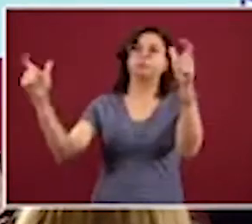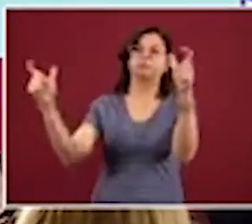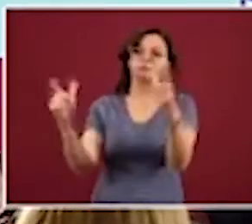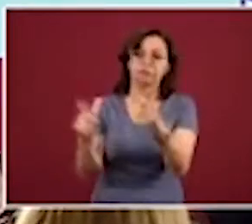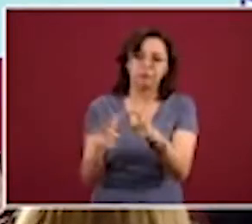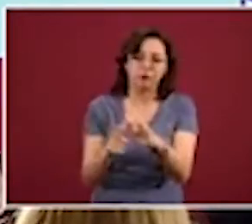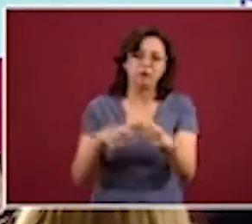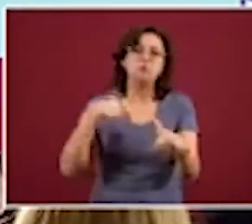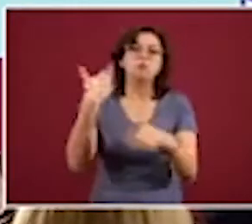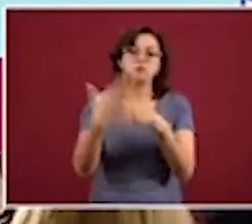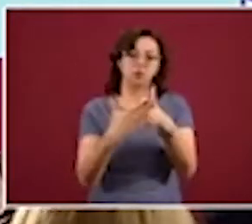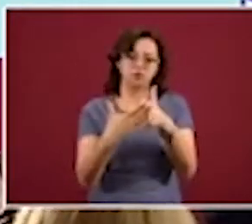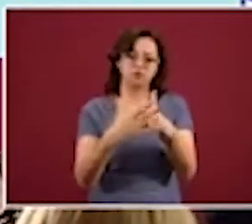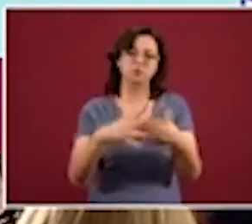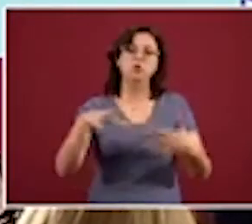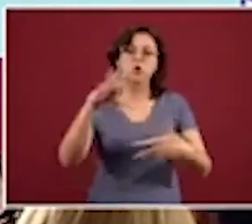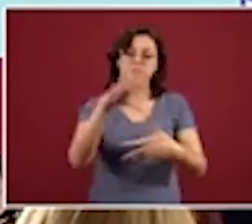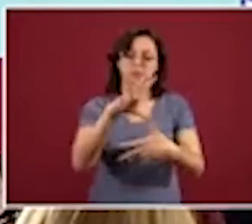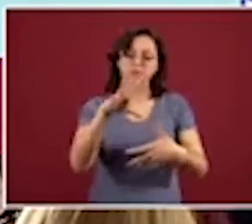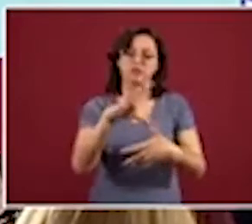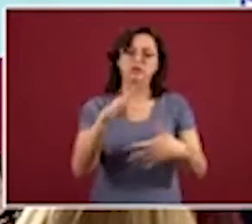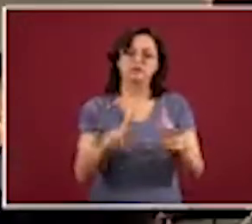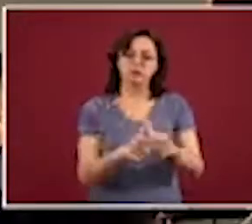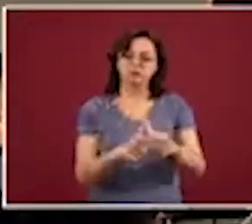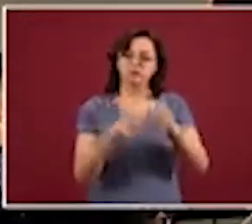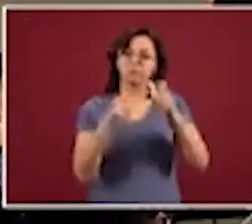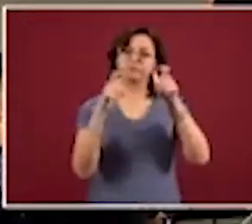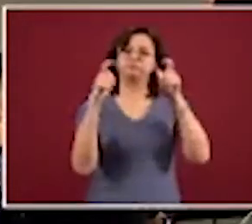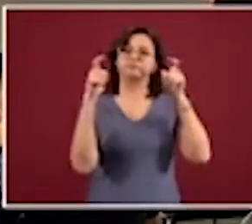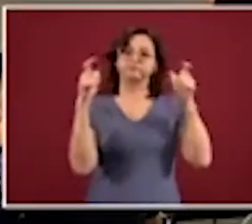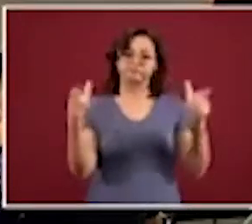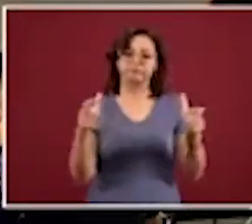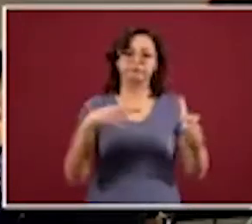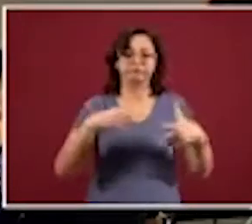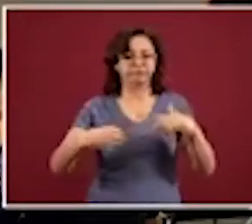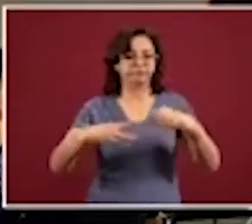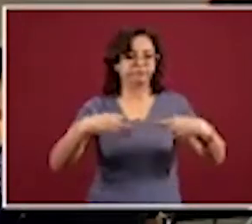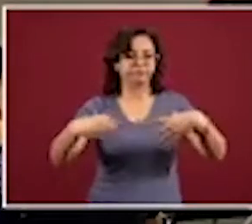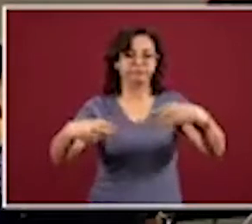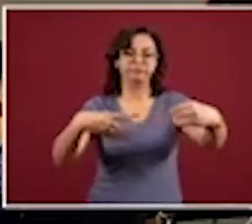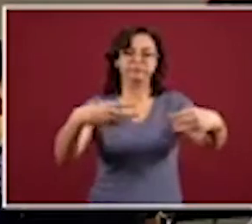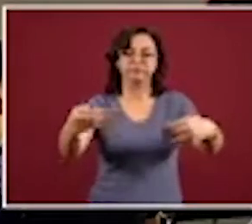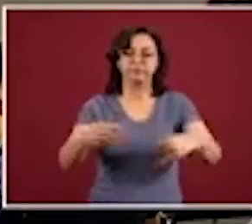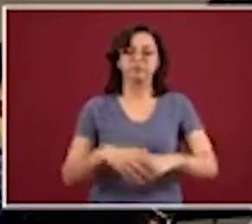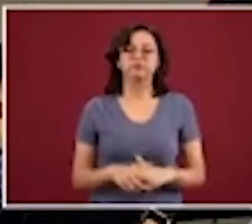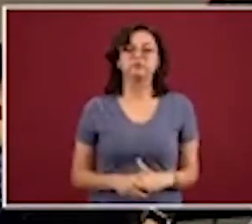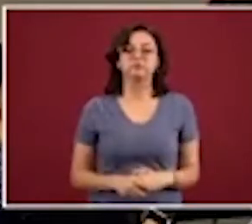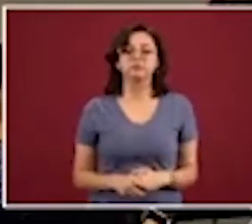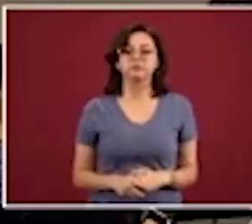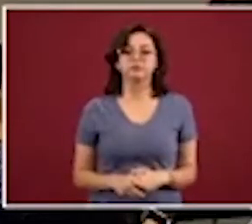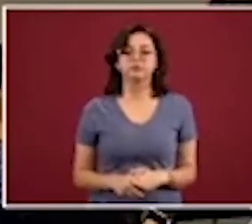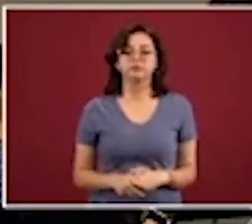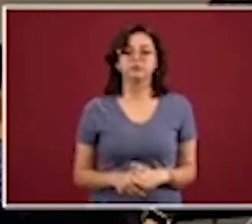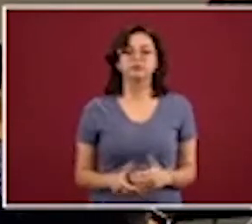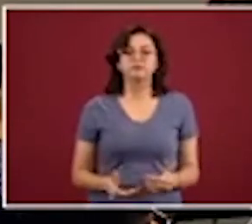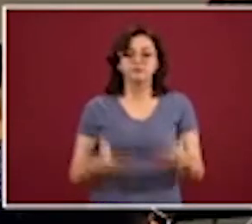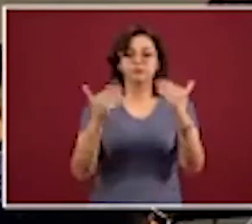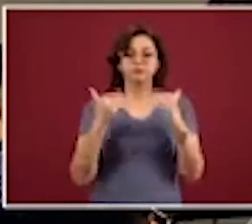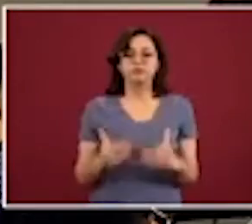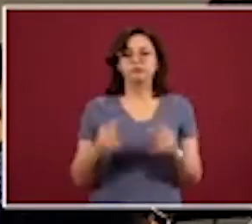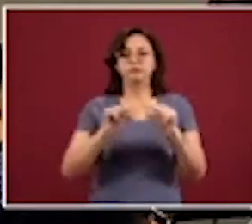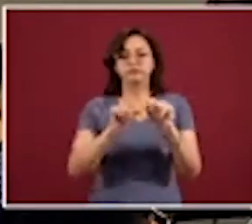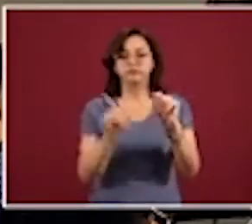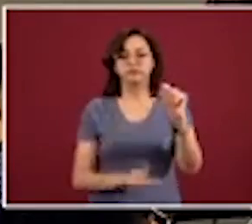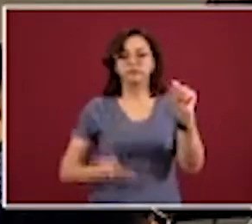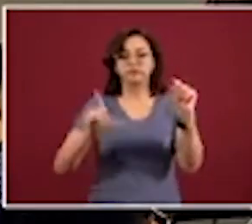suma 2.439 casos confirmados, informó el titular de la Dirección General de Epidemiología, José Luis Alomía